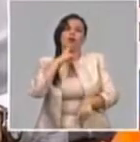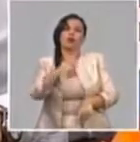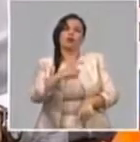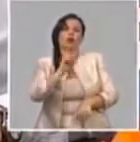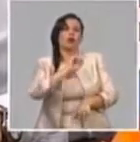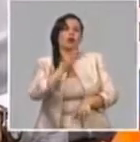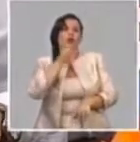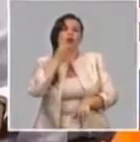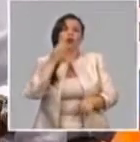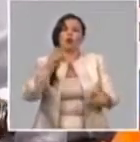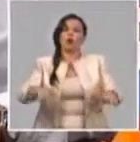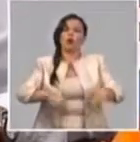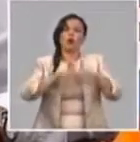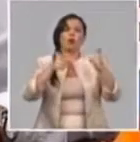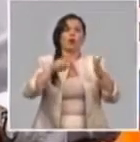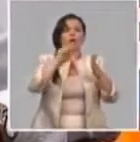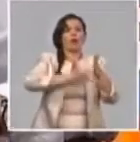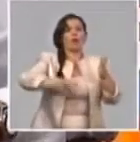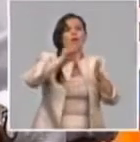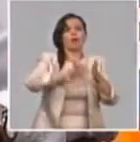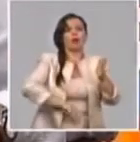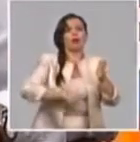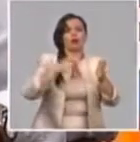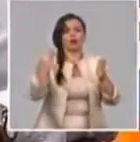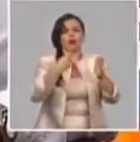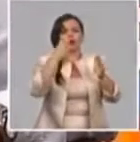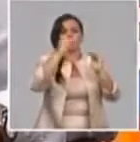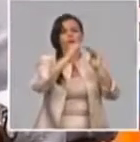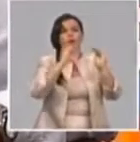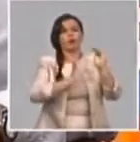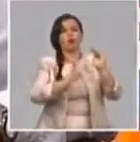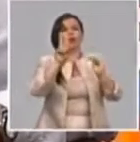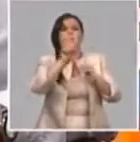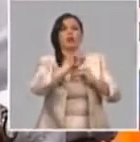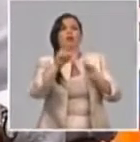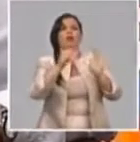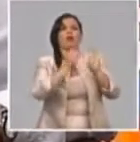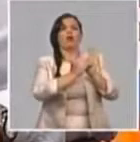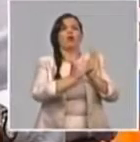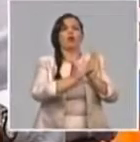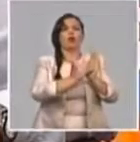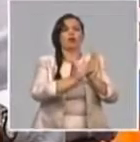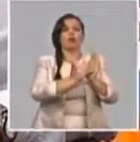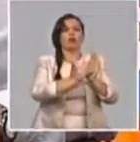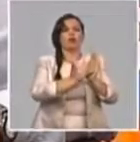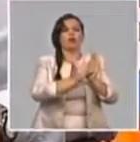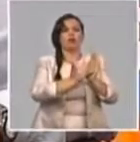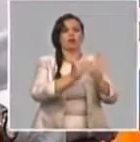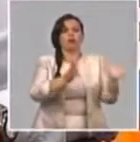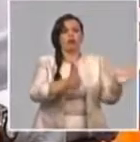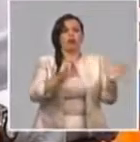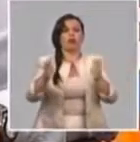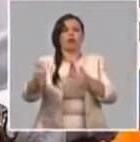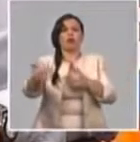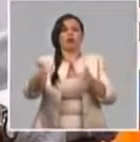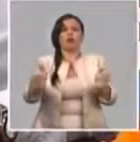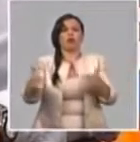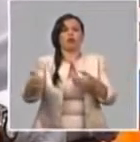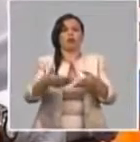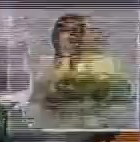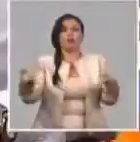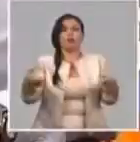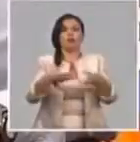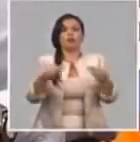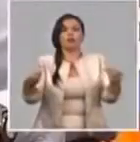de frío del arroz. Nos quedamos por debajo en 22.000 hectáreas. Producto que es la mejor campaña para coger rendimiento y sembrar